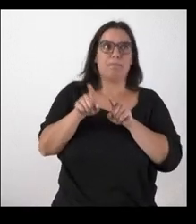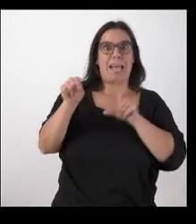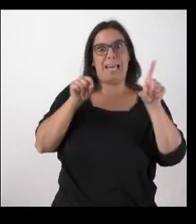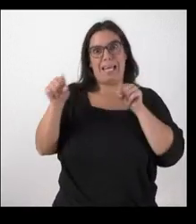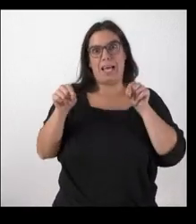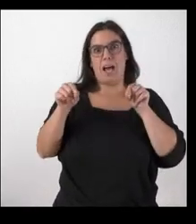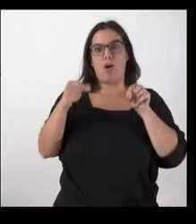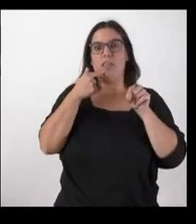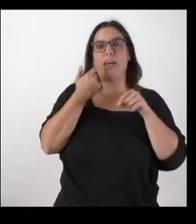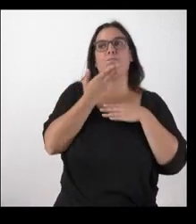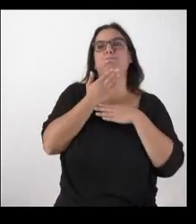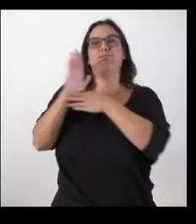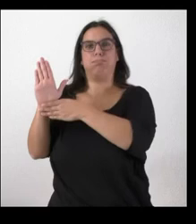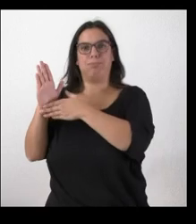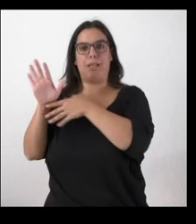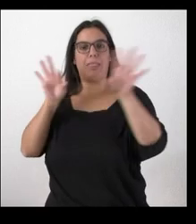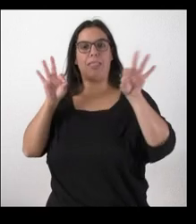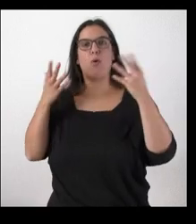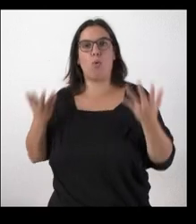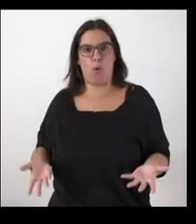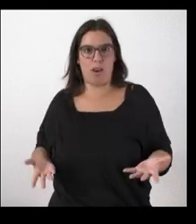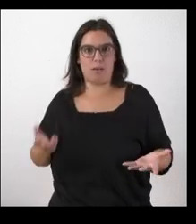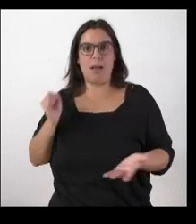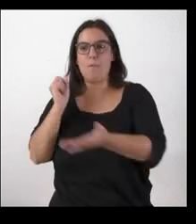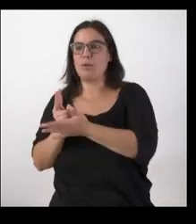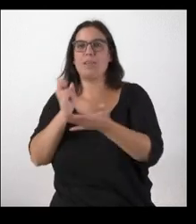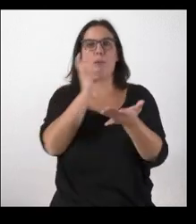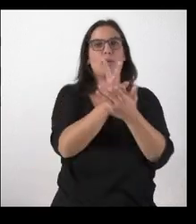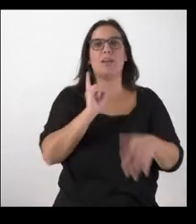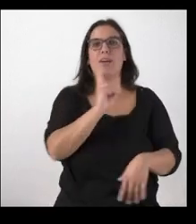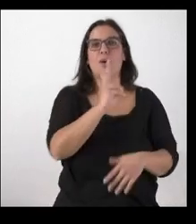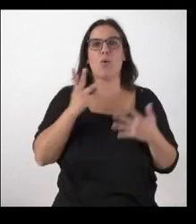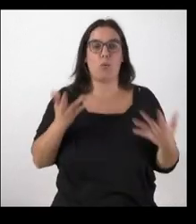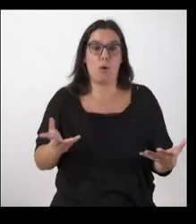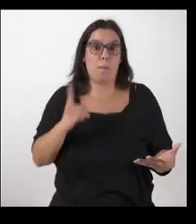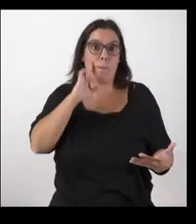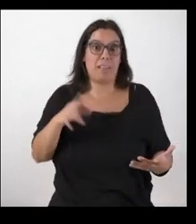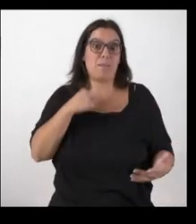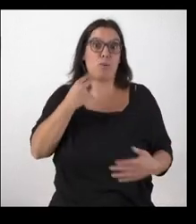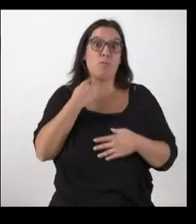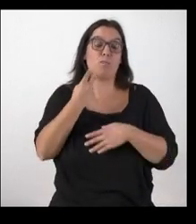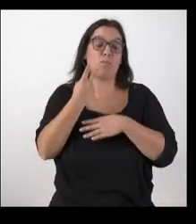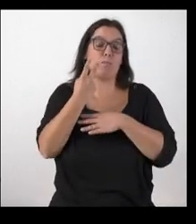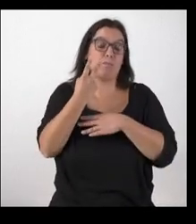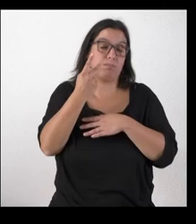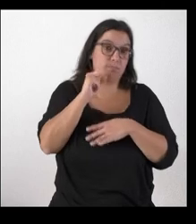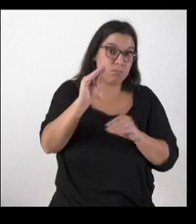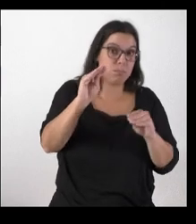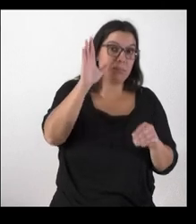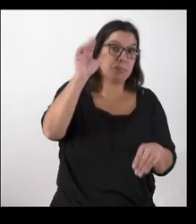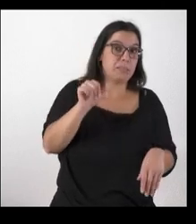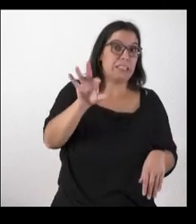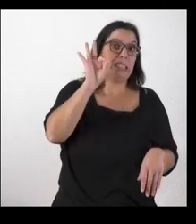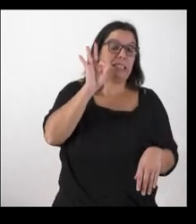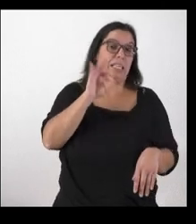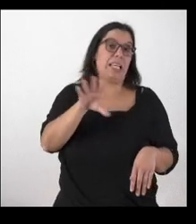cuál va a ser su apuesta para que se instale por las palabras del portavoz no sé si la Junta se decanta en este